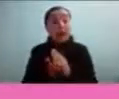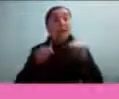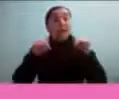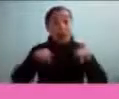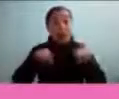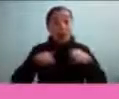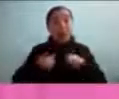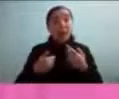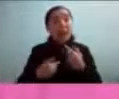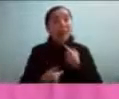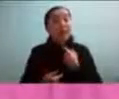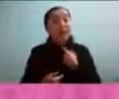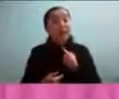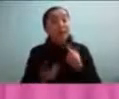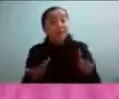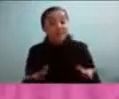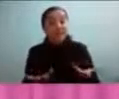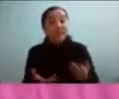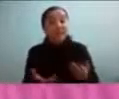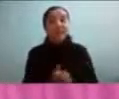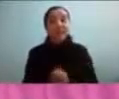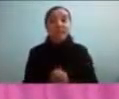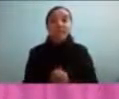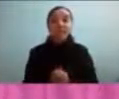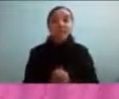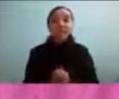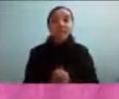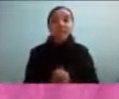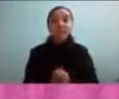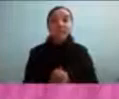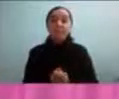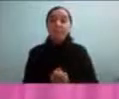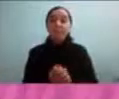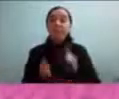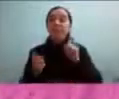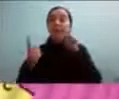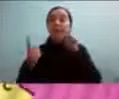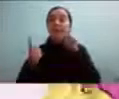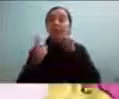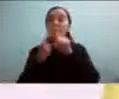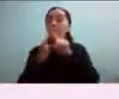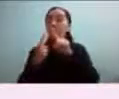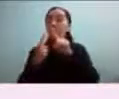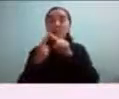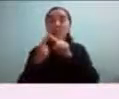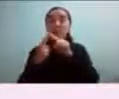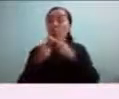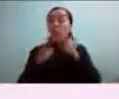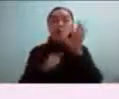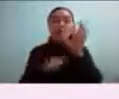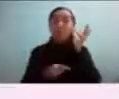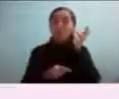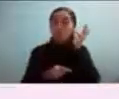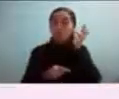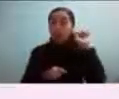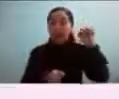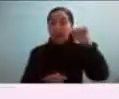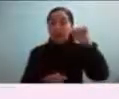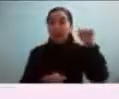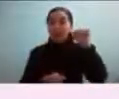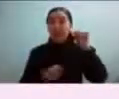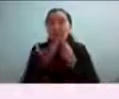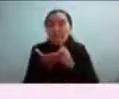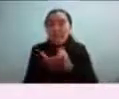en ese momento me contacté con otras mujeres autistas y nació el maravilloso colectivo